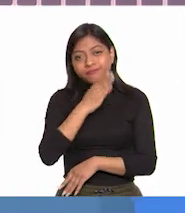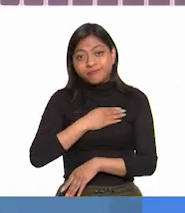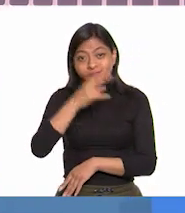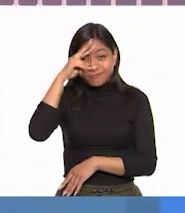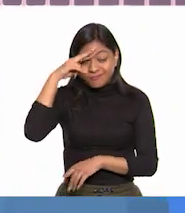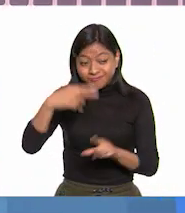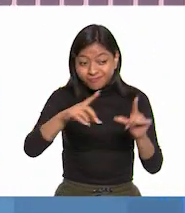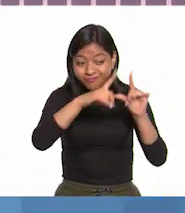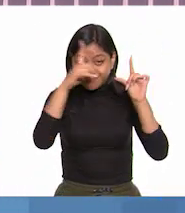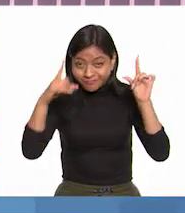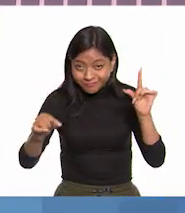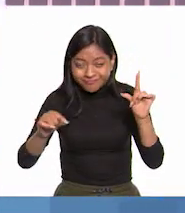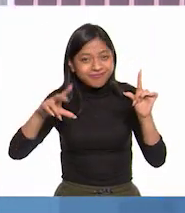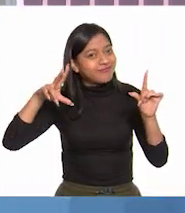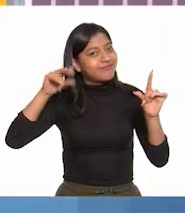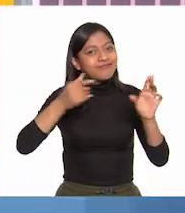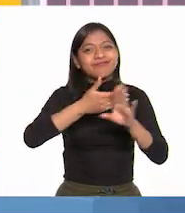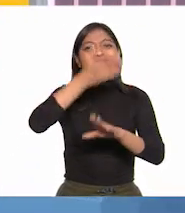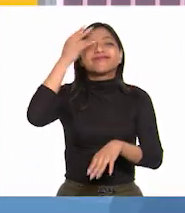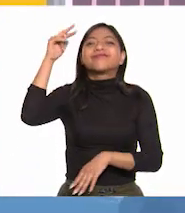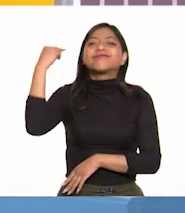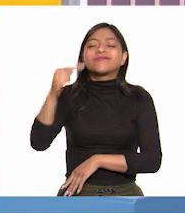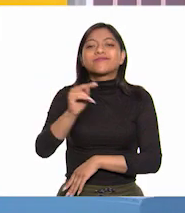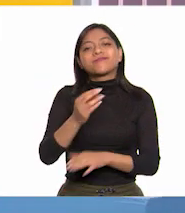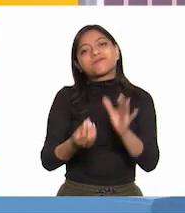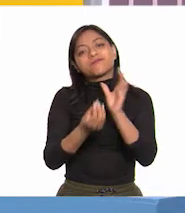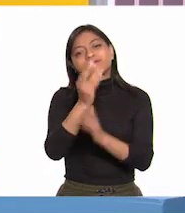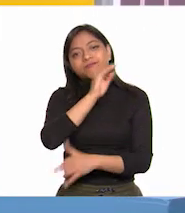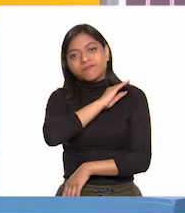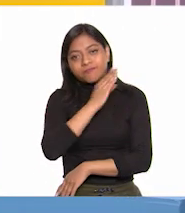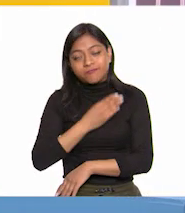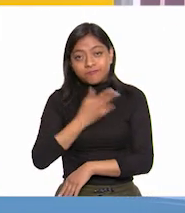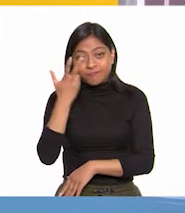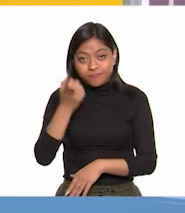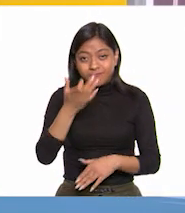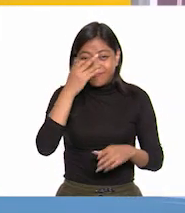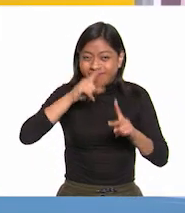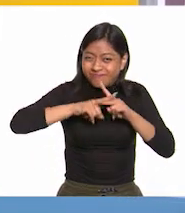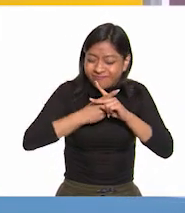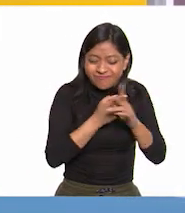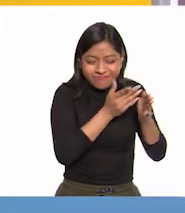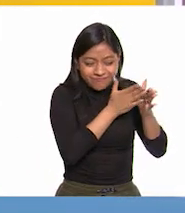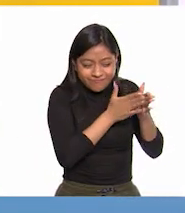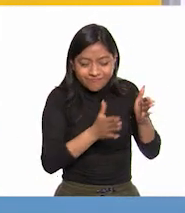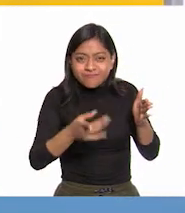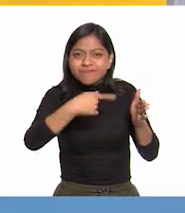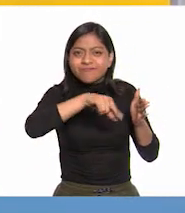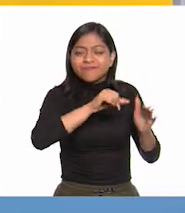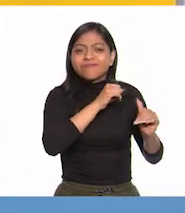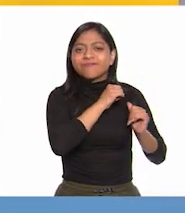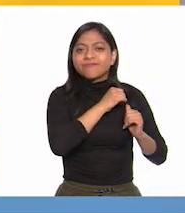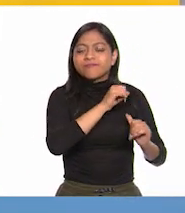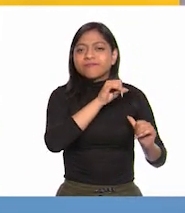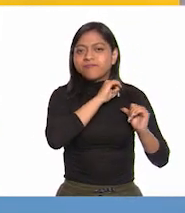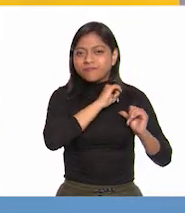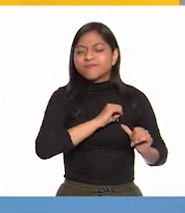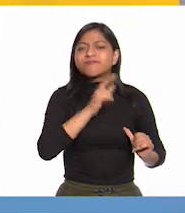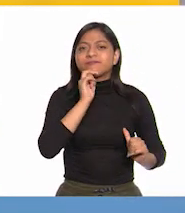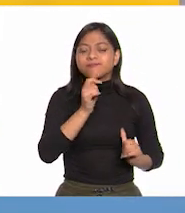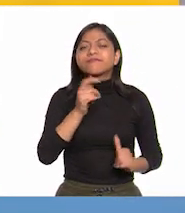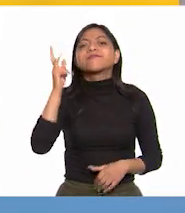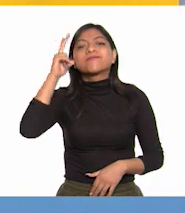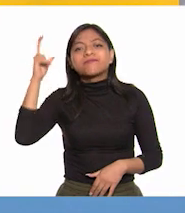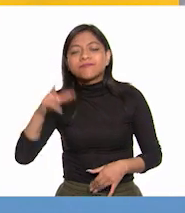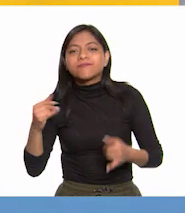no existía como lo conocemos hoy en día. En esta etapa de inicio, los principales líderes fueron Miguel Hidalgo e